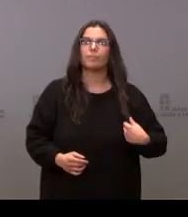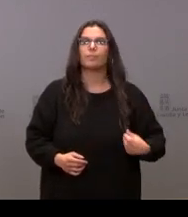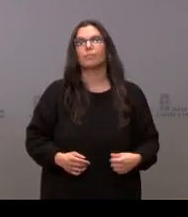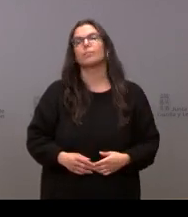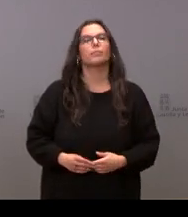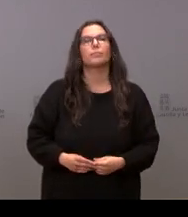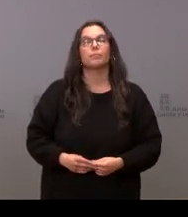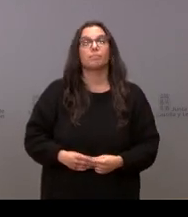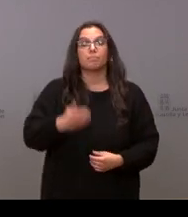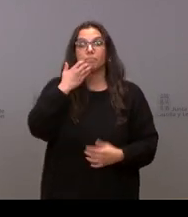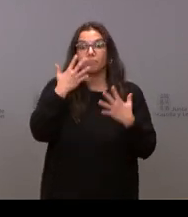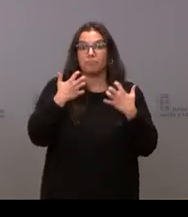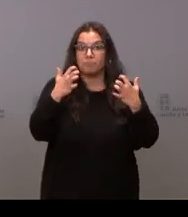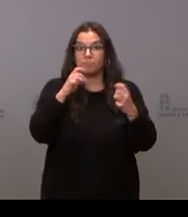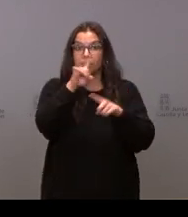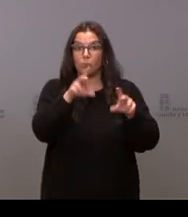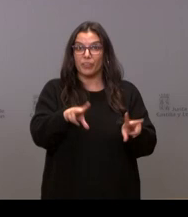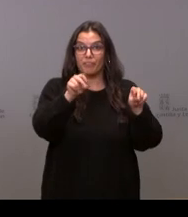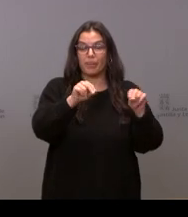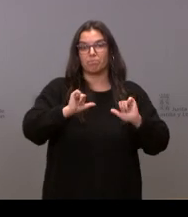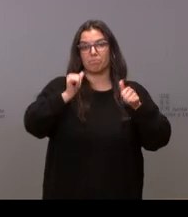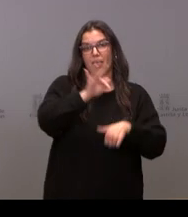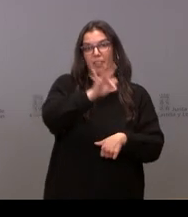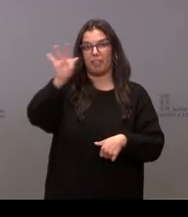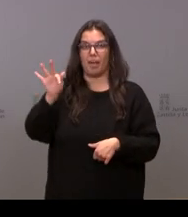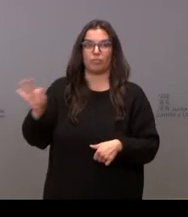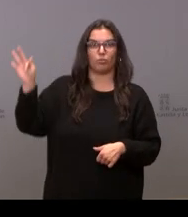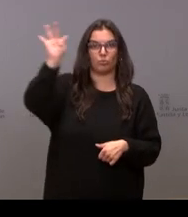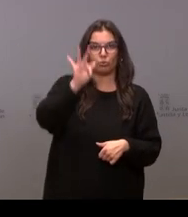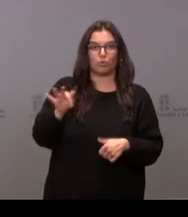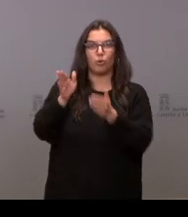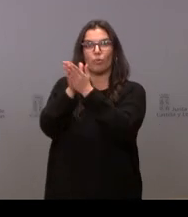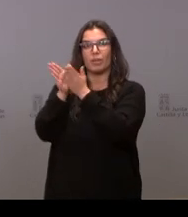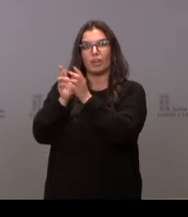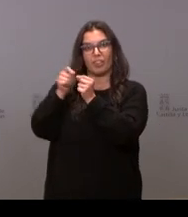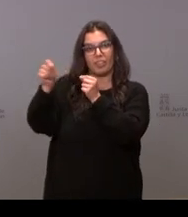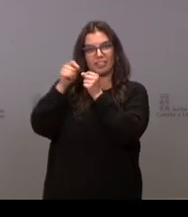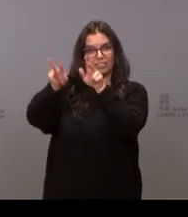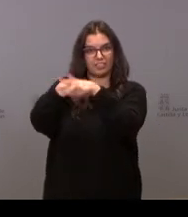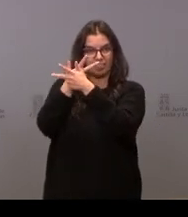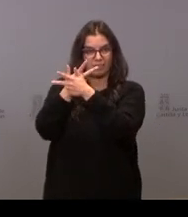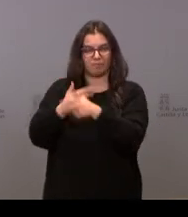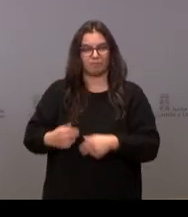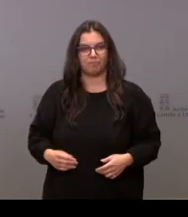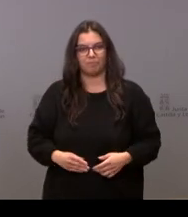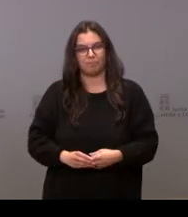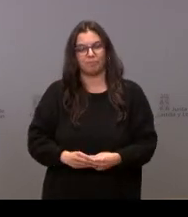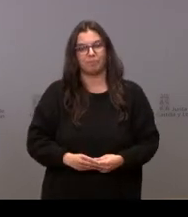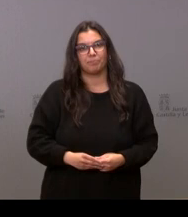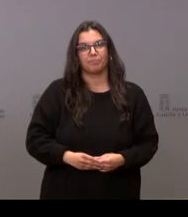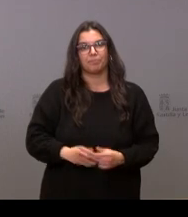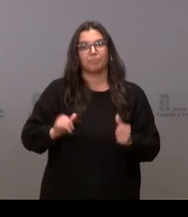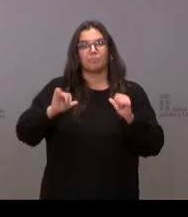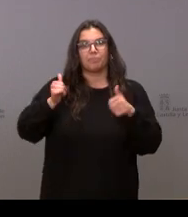Si no hay más preguntas vamos a iniciar como siempre un turno con los compañeros que nos siguen por videoconferencia hoy lo